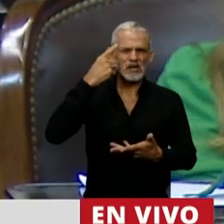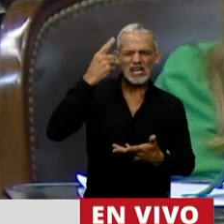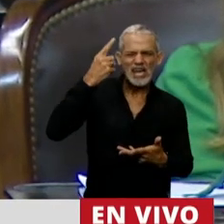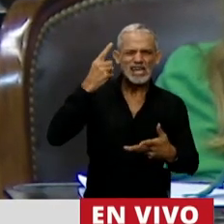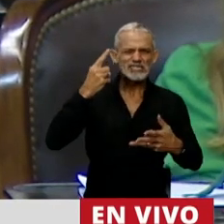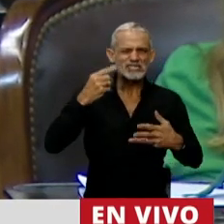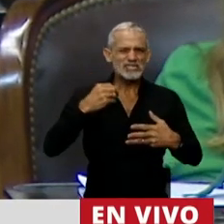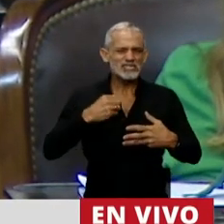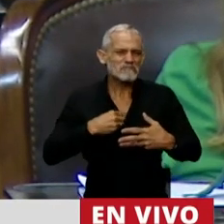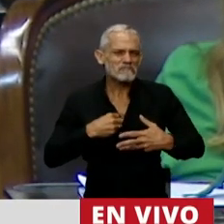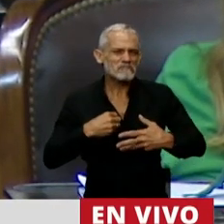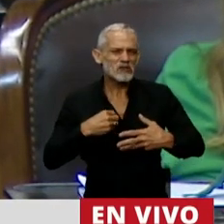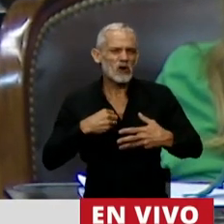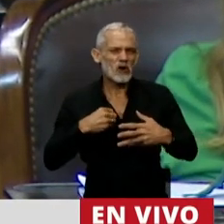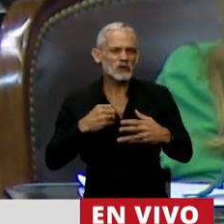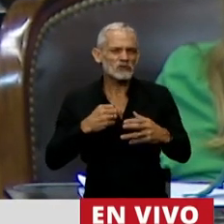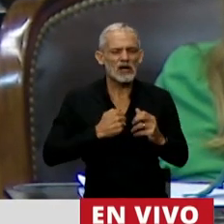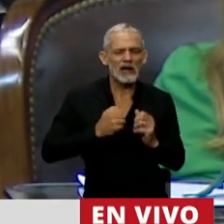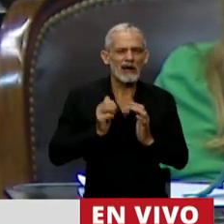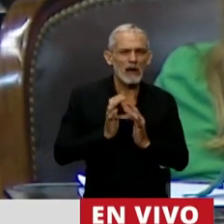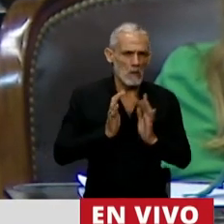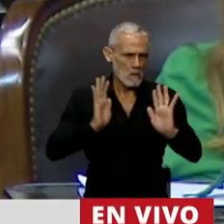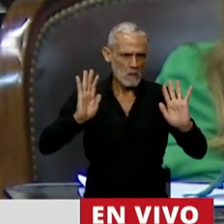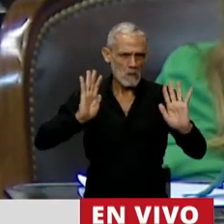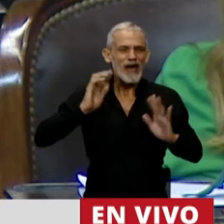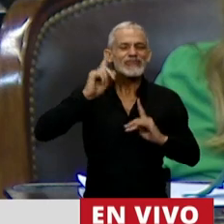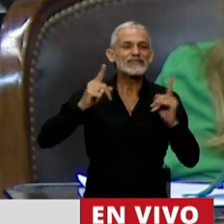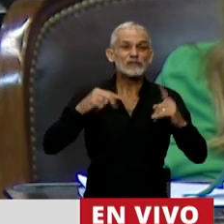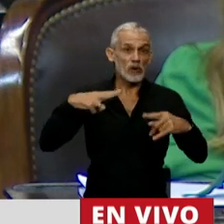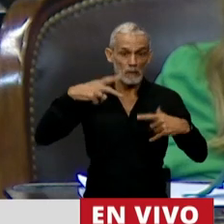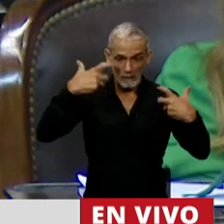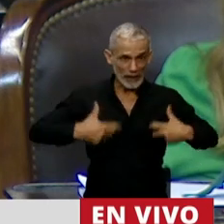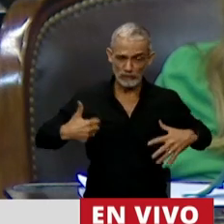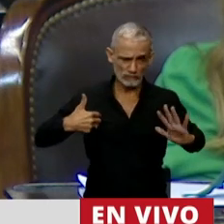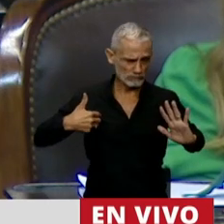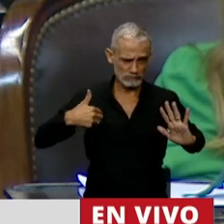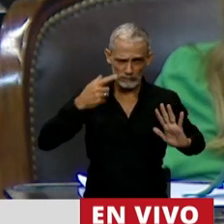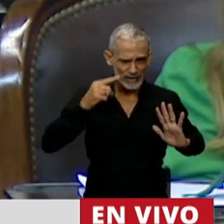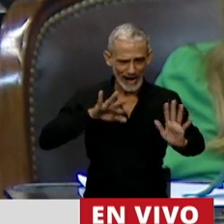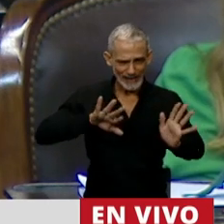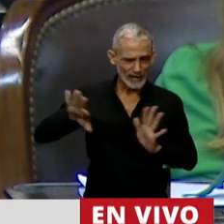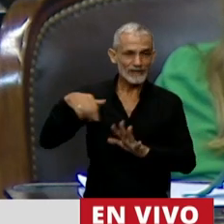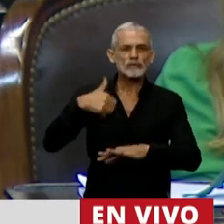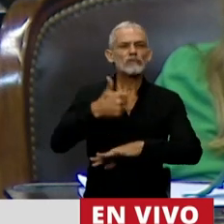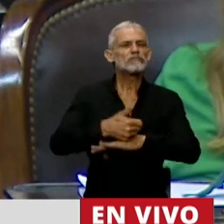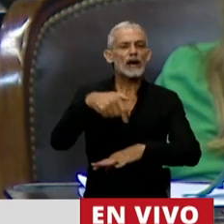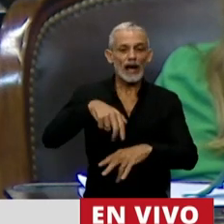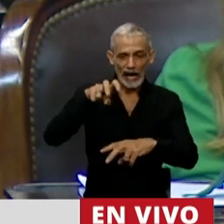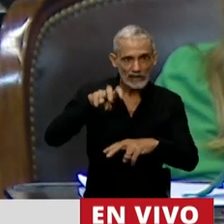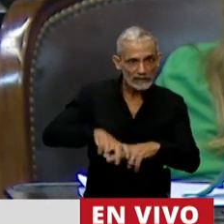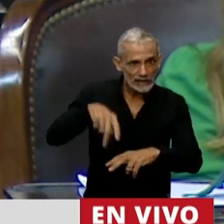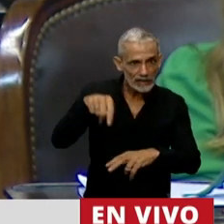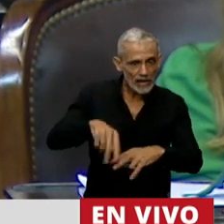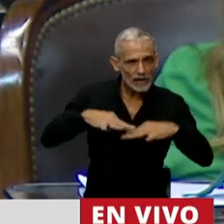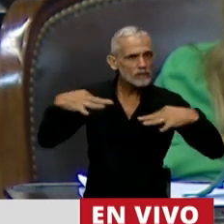religiosas y las decisiones personales. hoy estoy aquí, sentada en esta